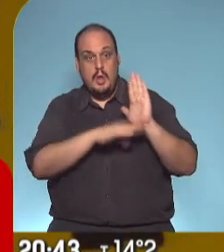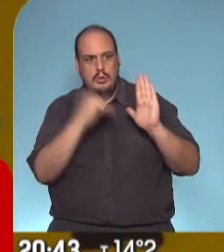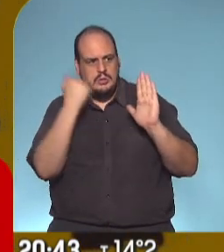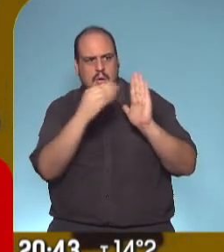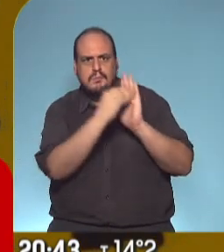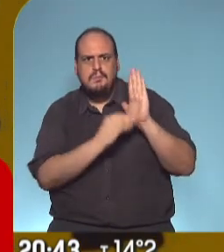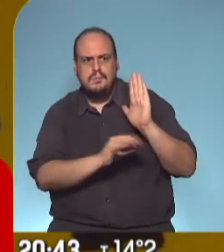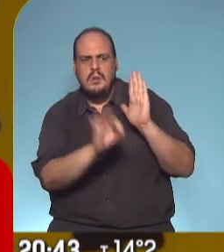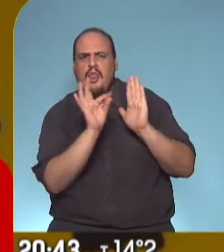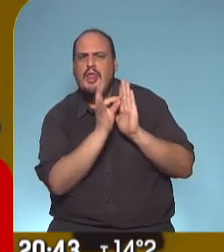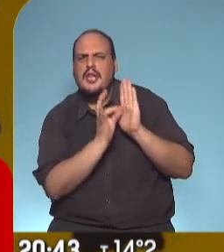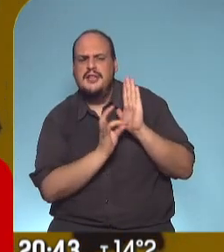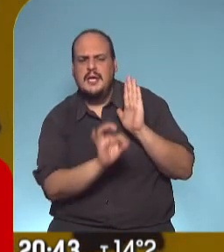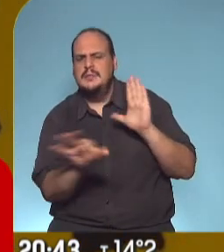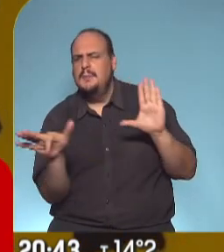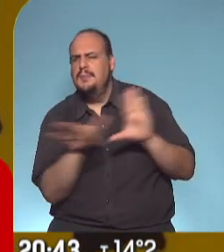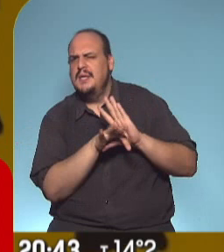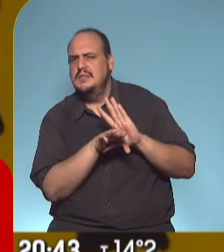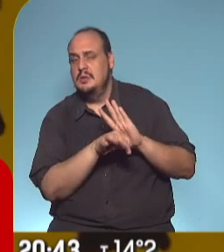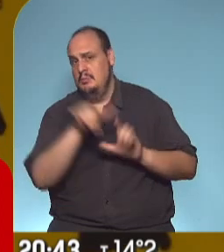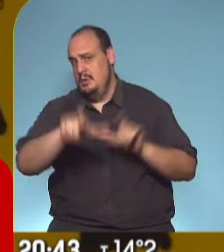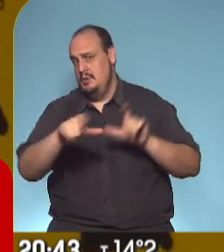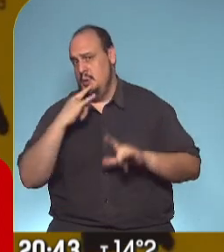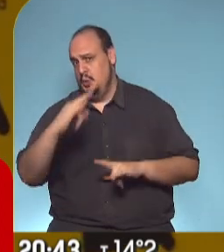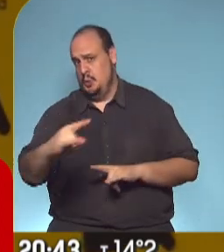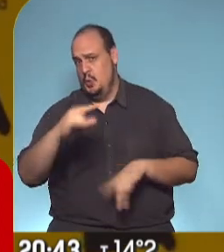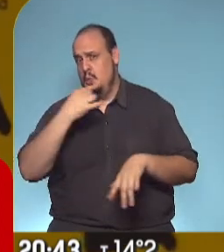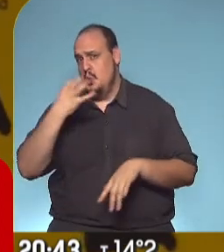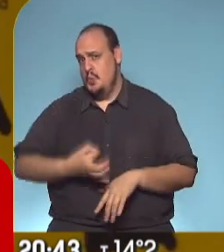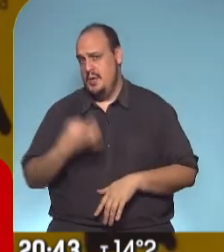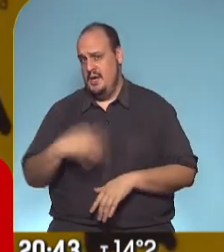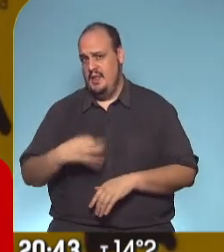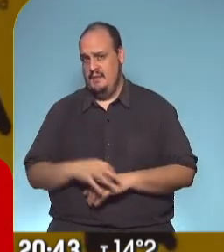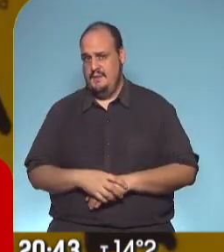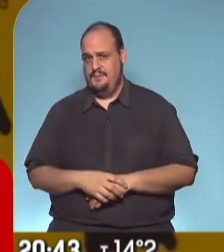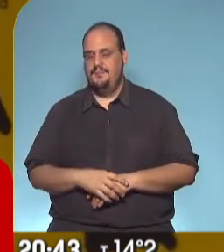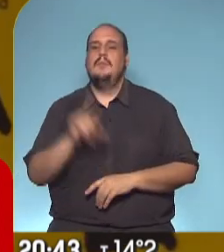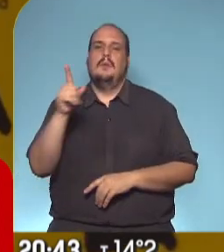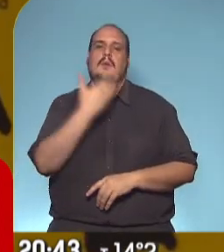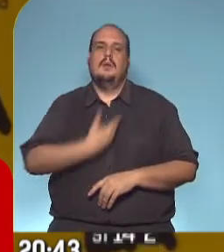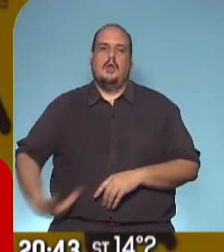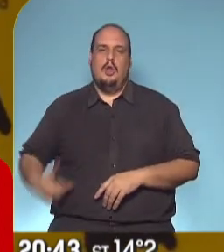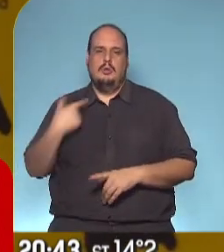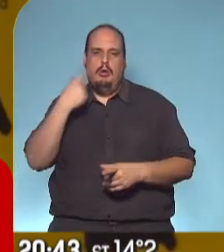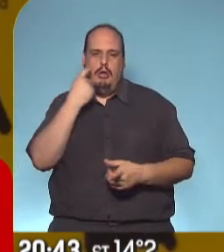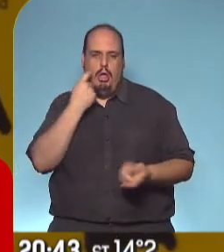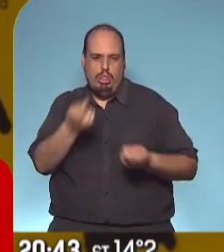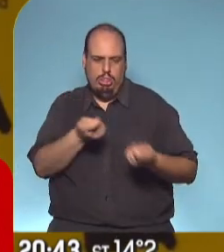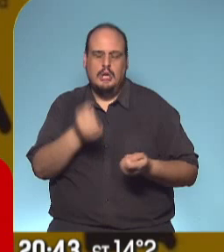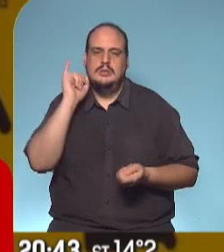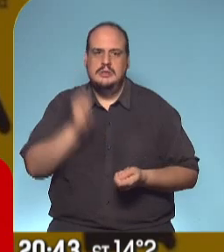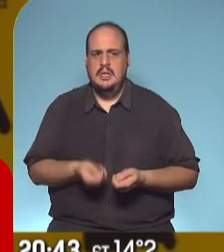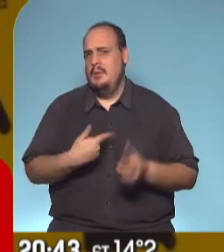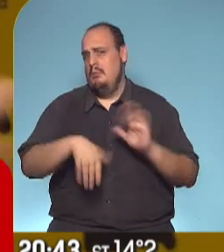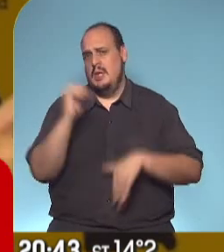detallados, bien precisos. Ahora hay que cumplirlos. Hay una parte que tiene que ver con el control del Estado, pero lo más importante es la responsabilidad de